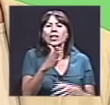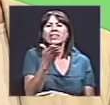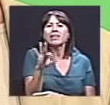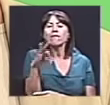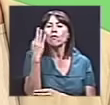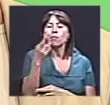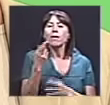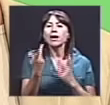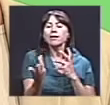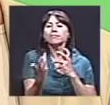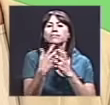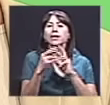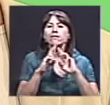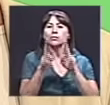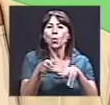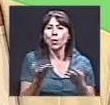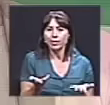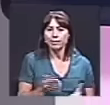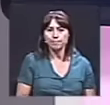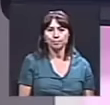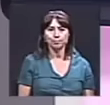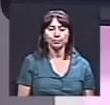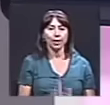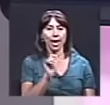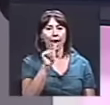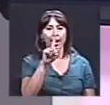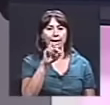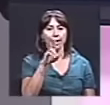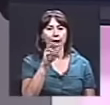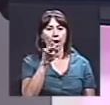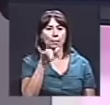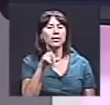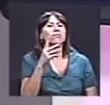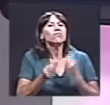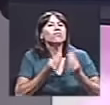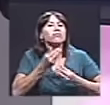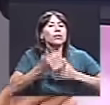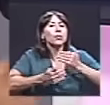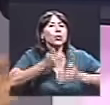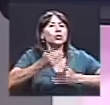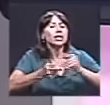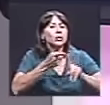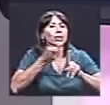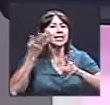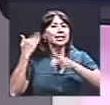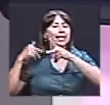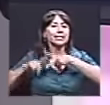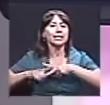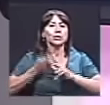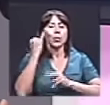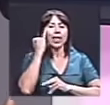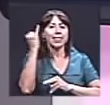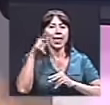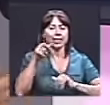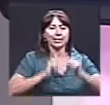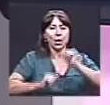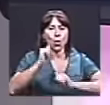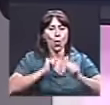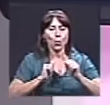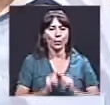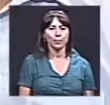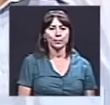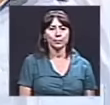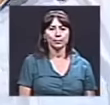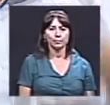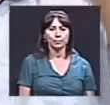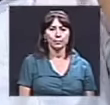responder a él. Ok. Ahora, Alerami, ¿cómo ha sido el proceso desde que se inició la idea de hacer esta obra hasta